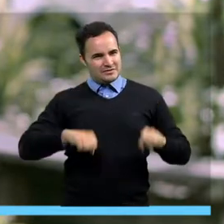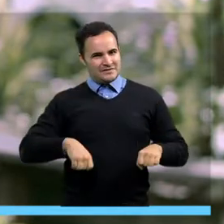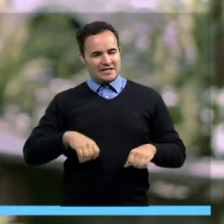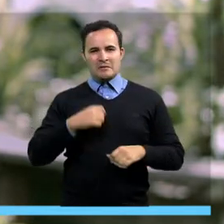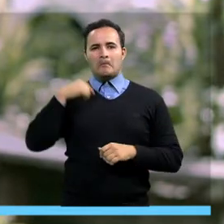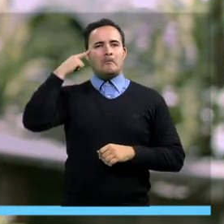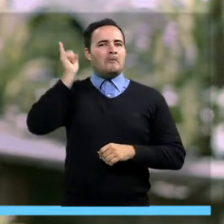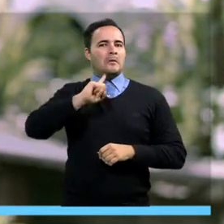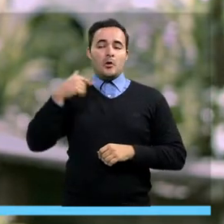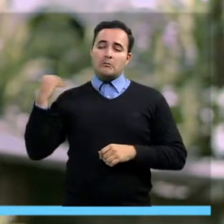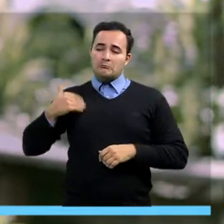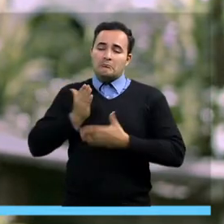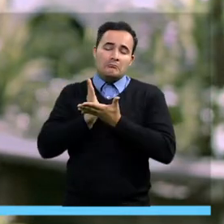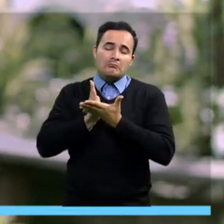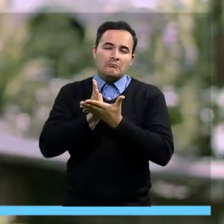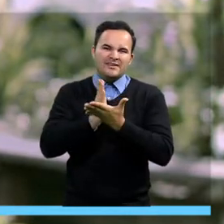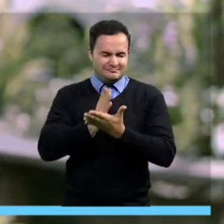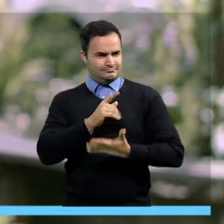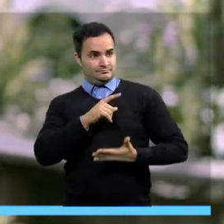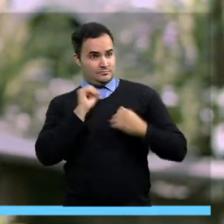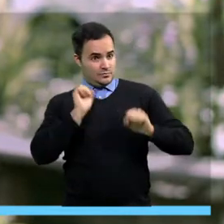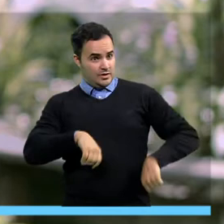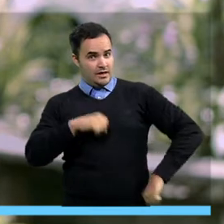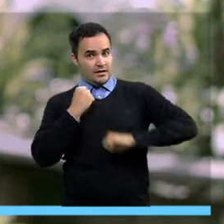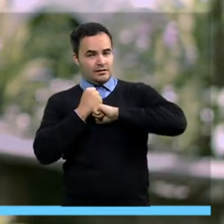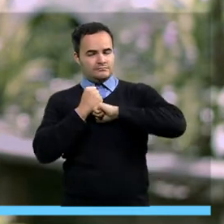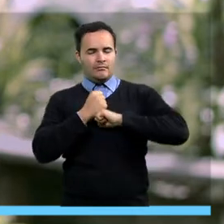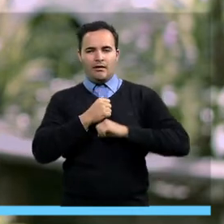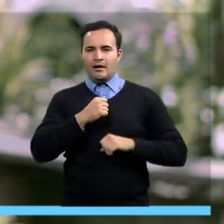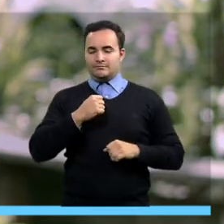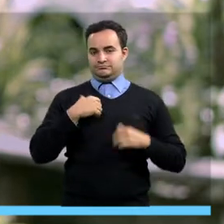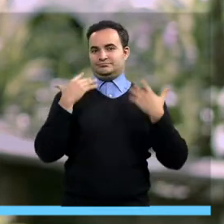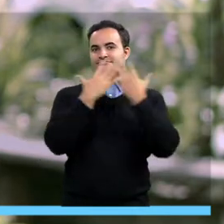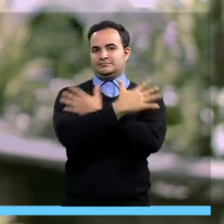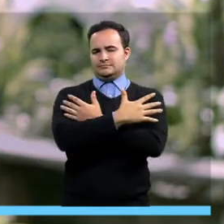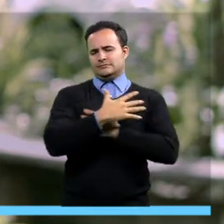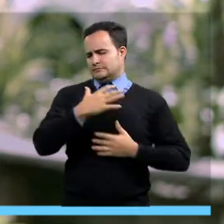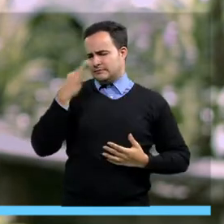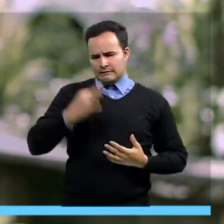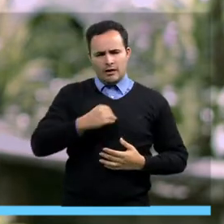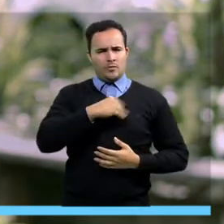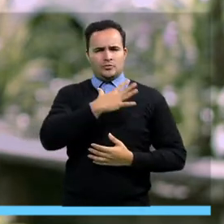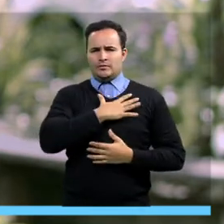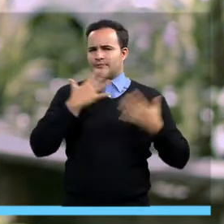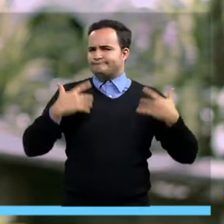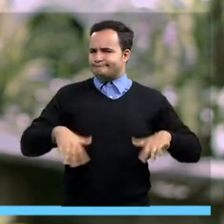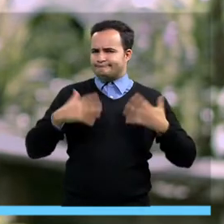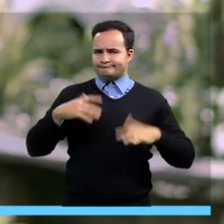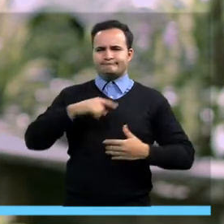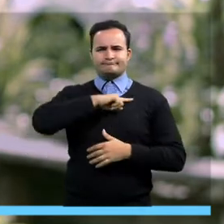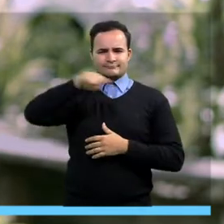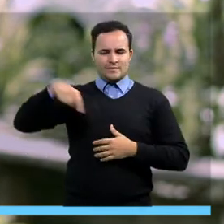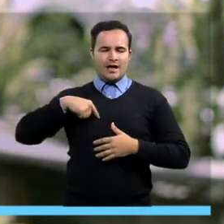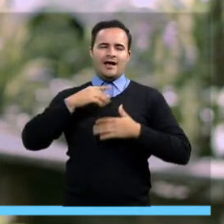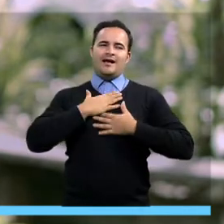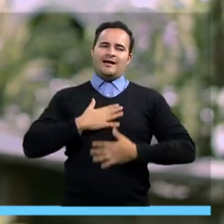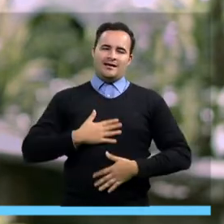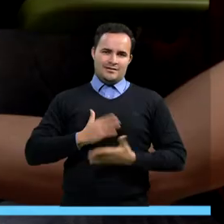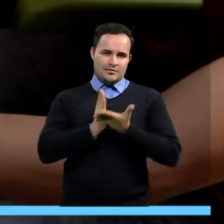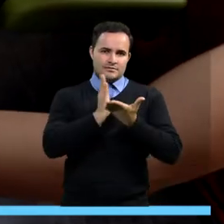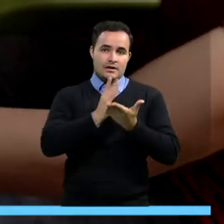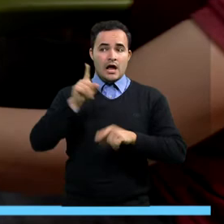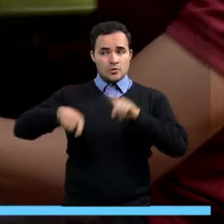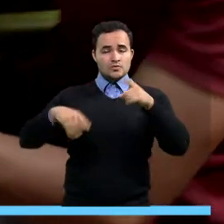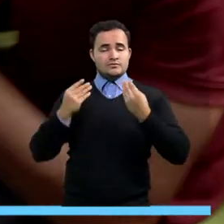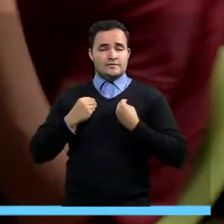pensar, verlo. En lo que llevo es de estudio y pues es una gran posibilidad para todos poder continuar